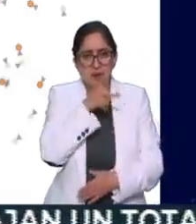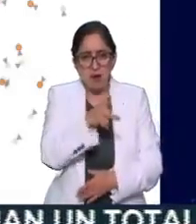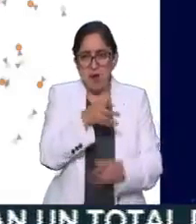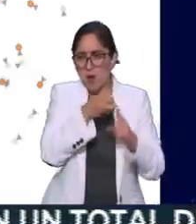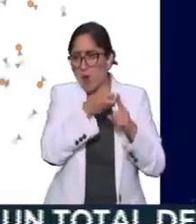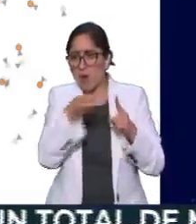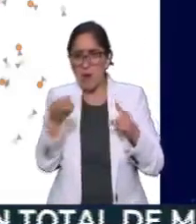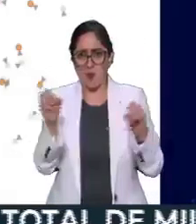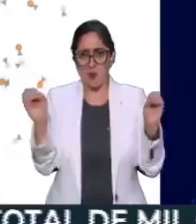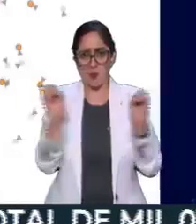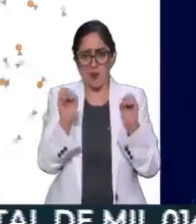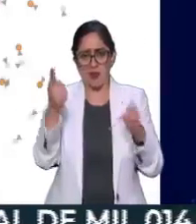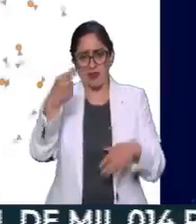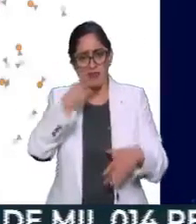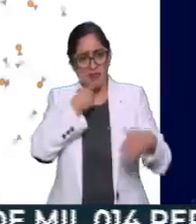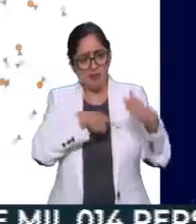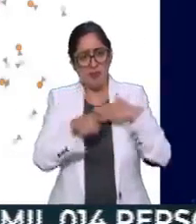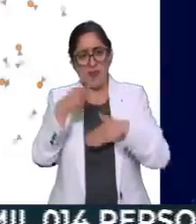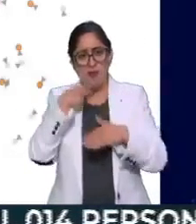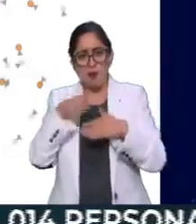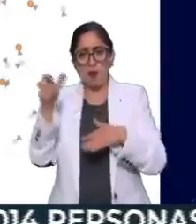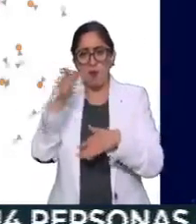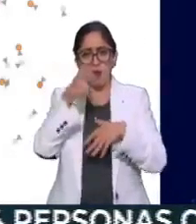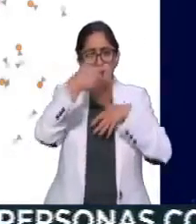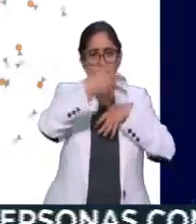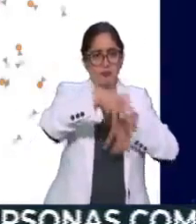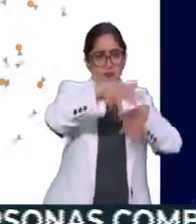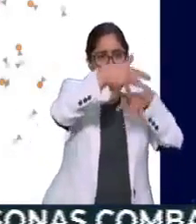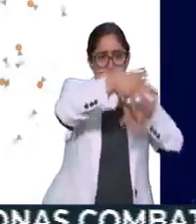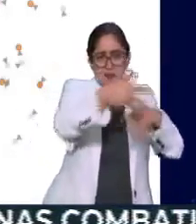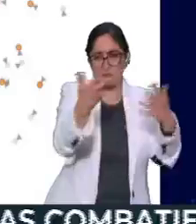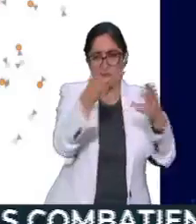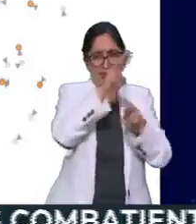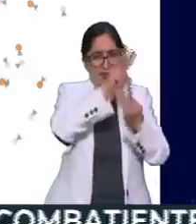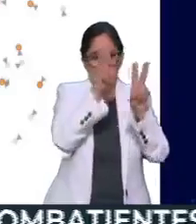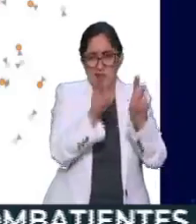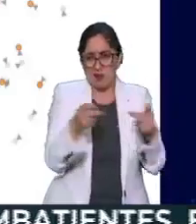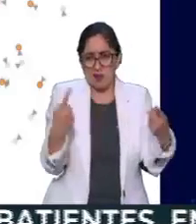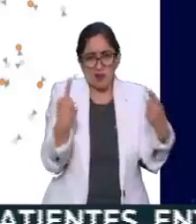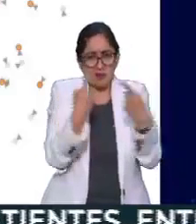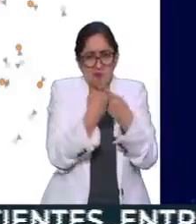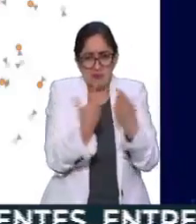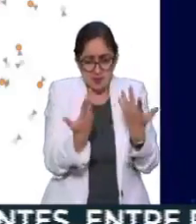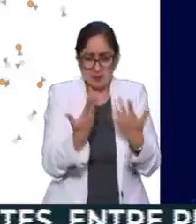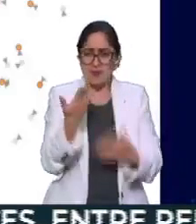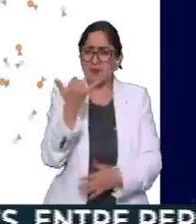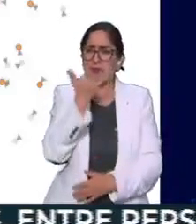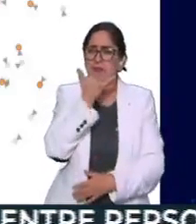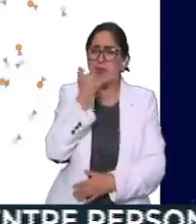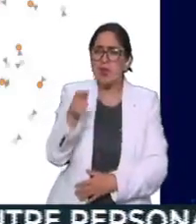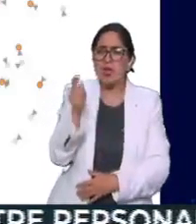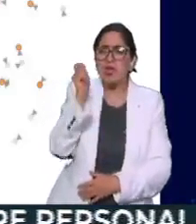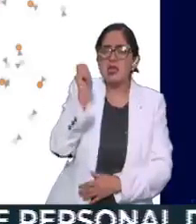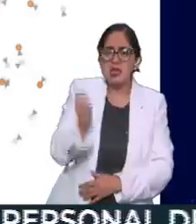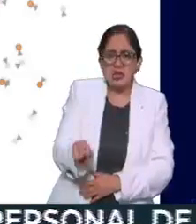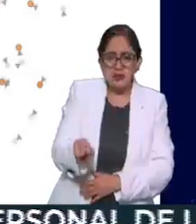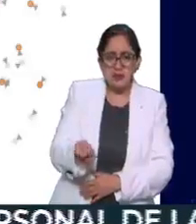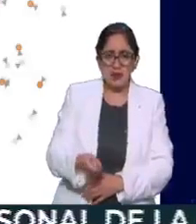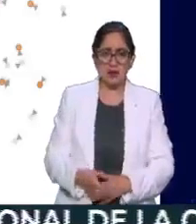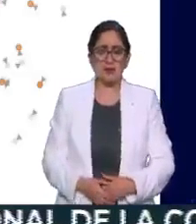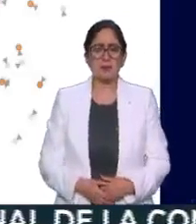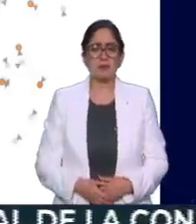corresponden, en demandas, en este caso, y en manifestaciones que traían otro tema totalmente distinto. Alberto, ¿qué estamos viendo en pantalla? ¿Sí se dispersó?